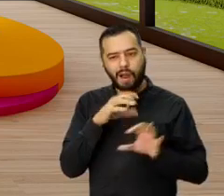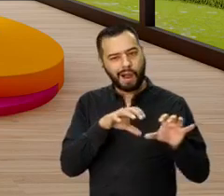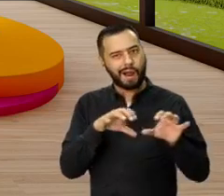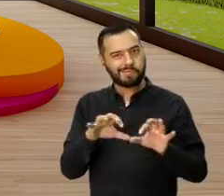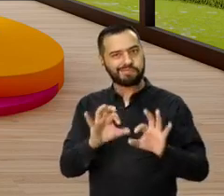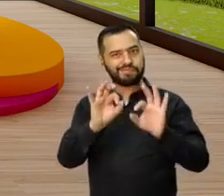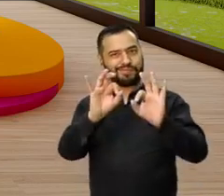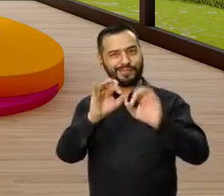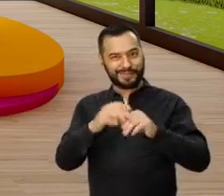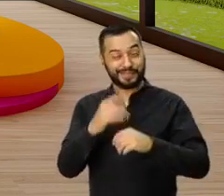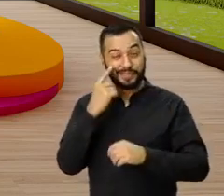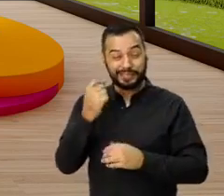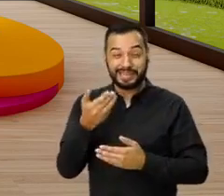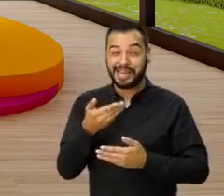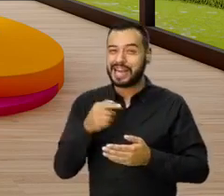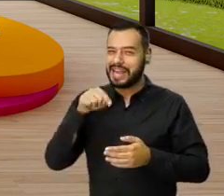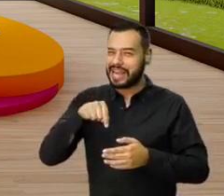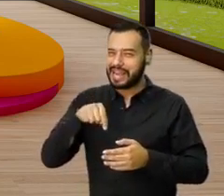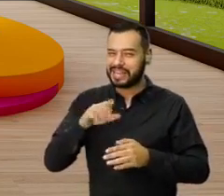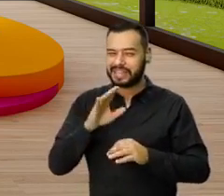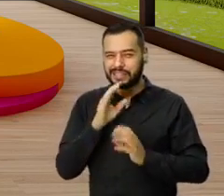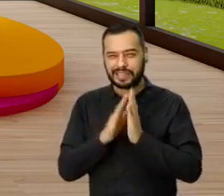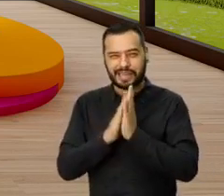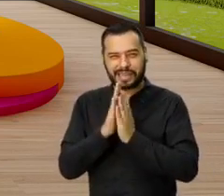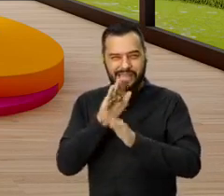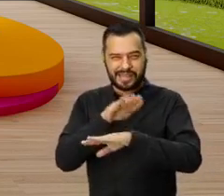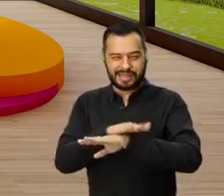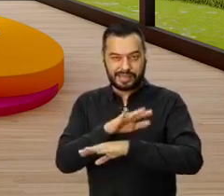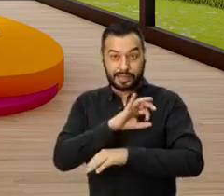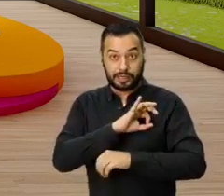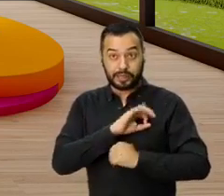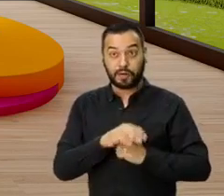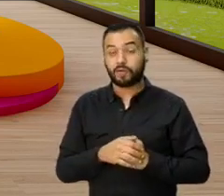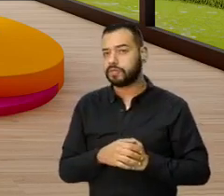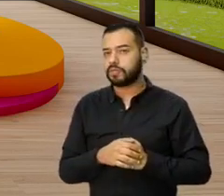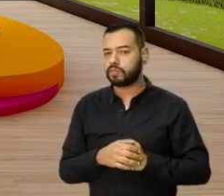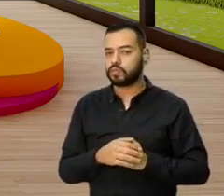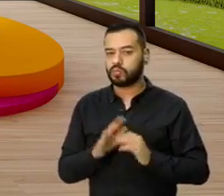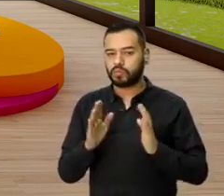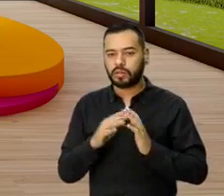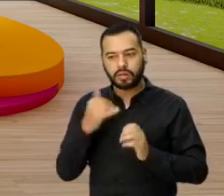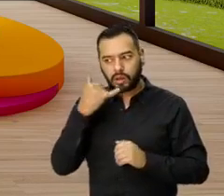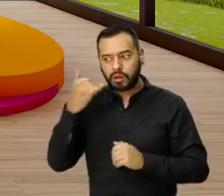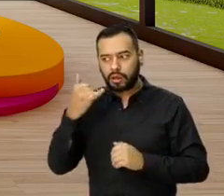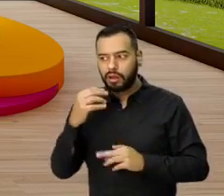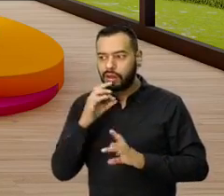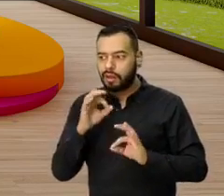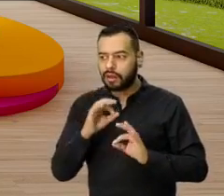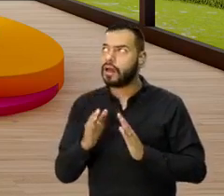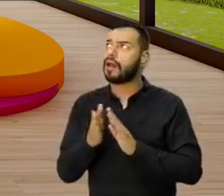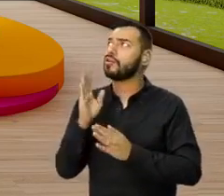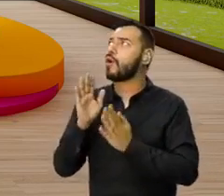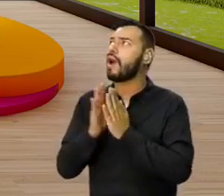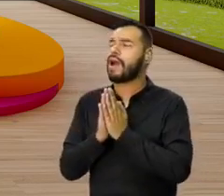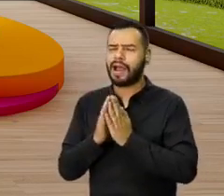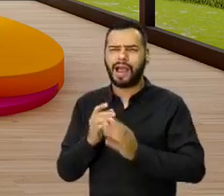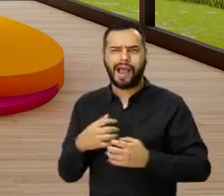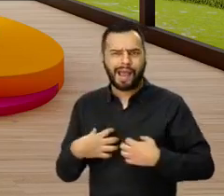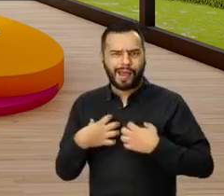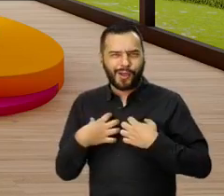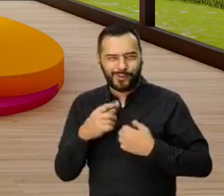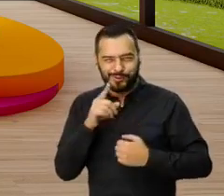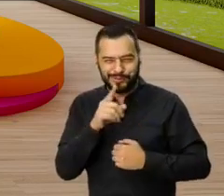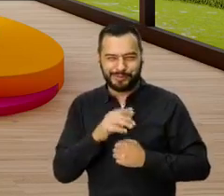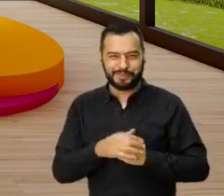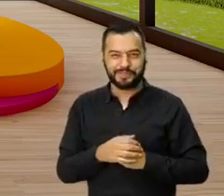está increíble y qué chévere para esta tarde de sábado. Bueno, casi no nos contestas, Dios mío, estábamos asustados.